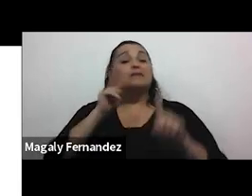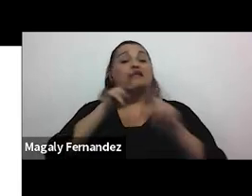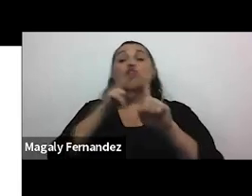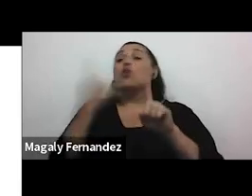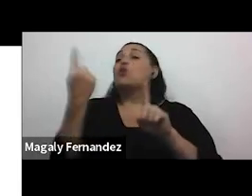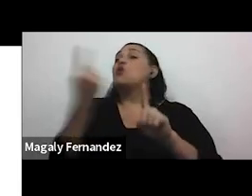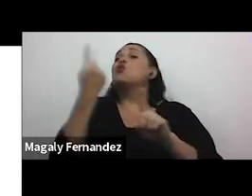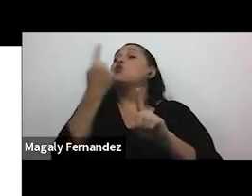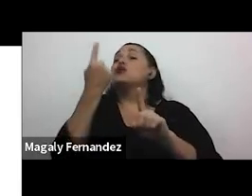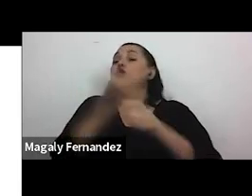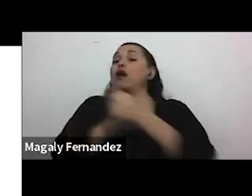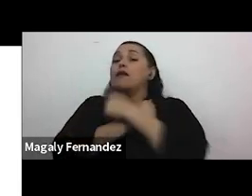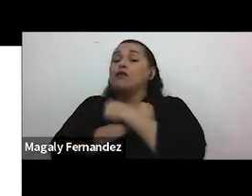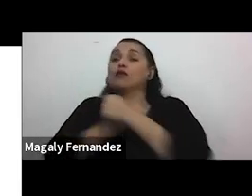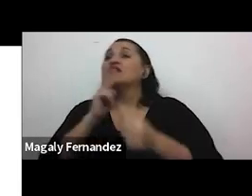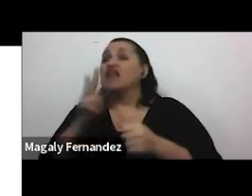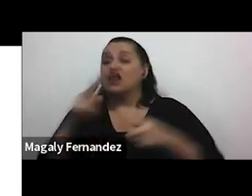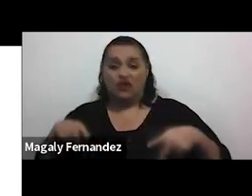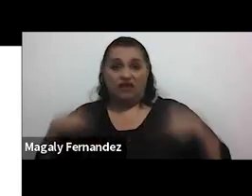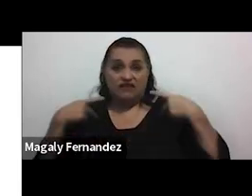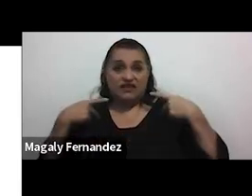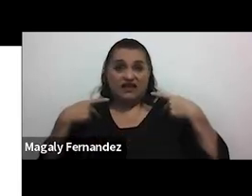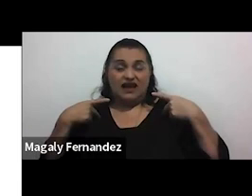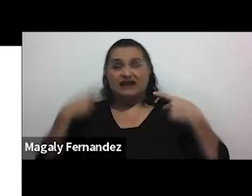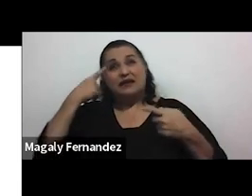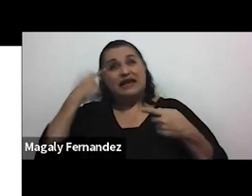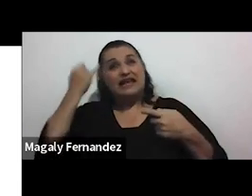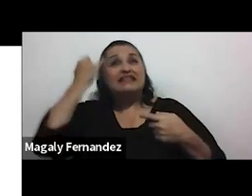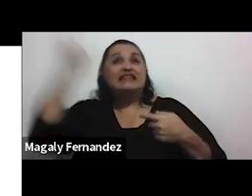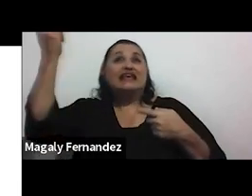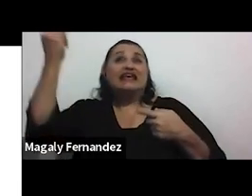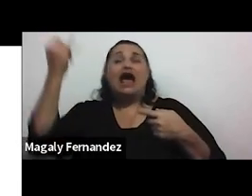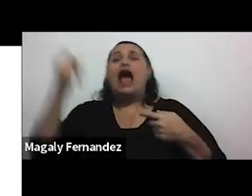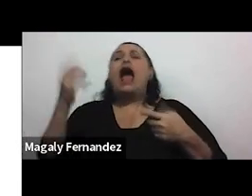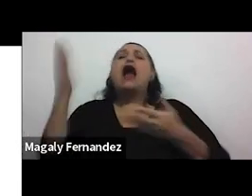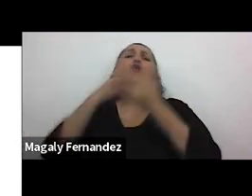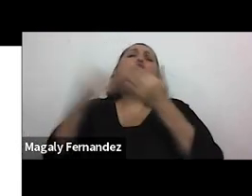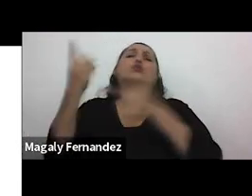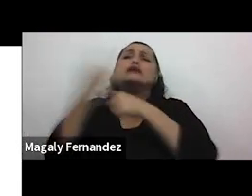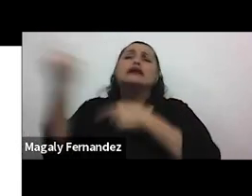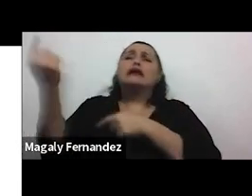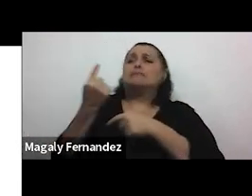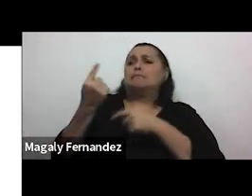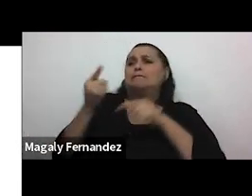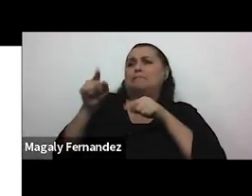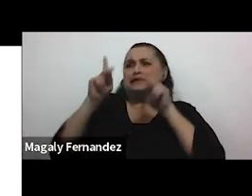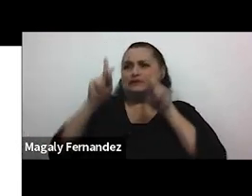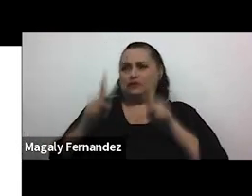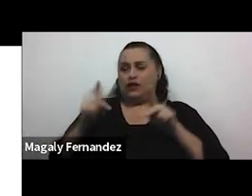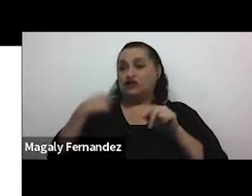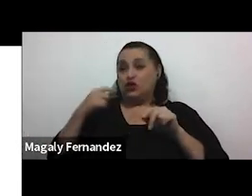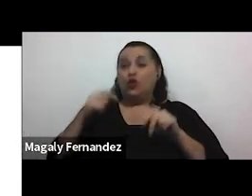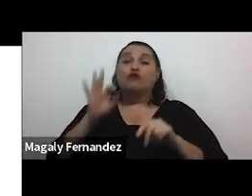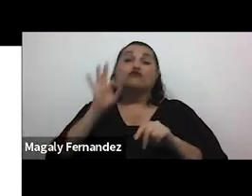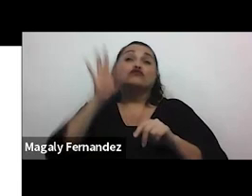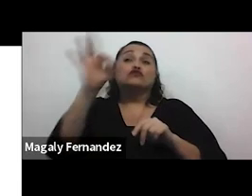verdadero en la vida entonces estamos siempre como ante esa idea de va a llegar esa persona en el destino me voy a encontrar con